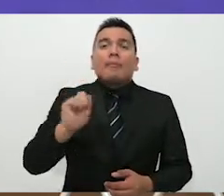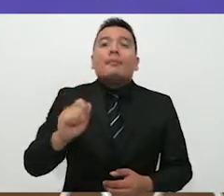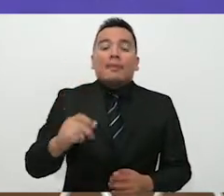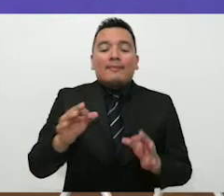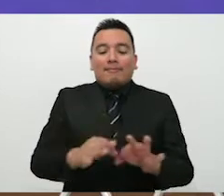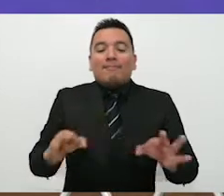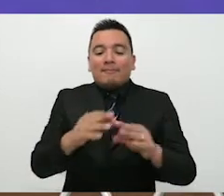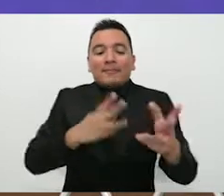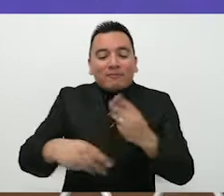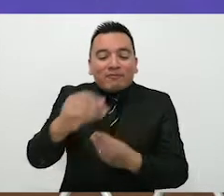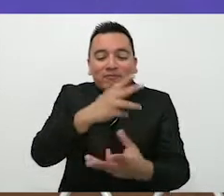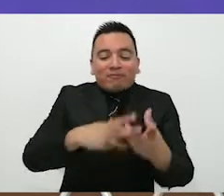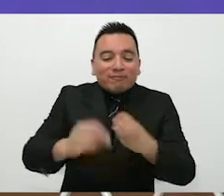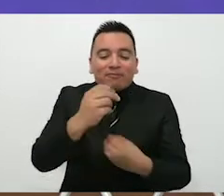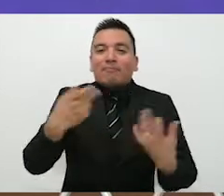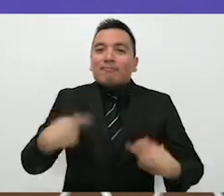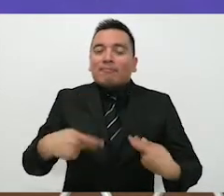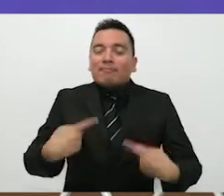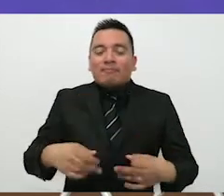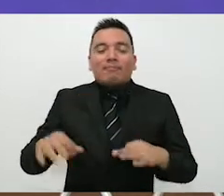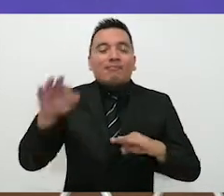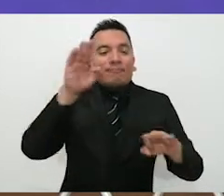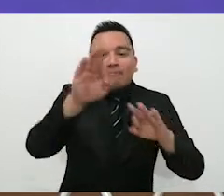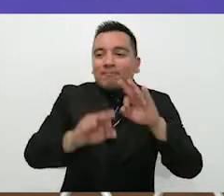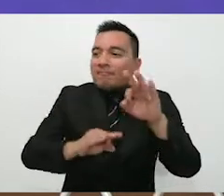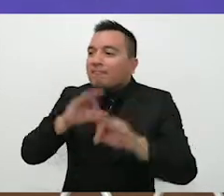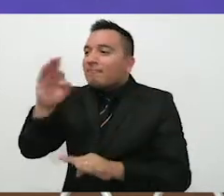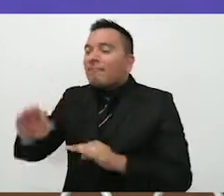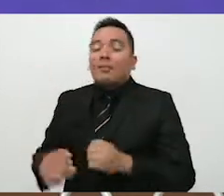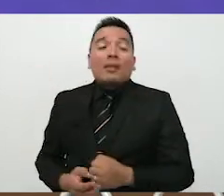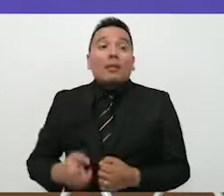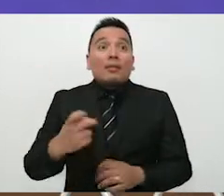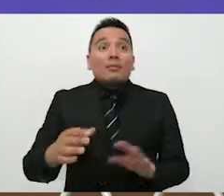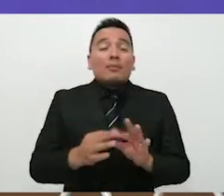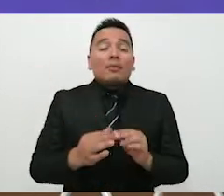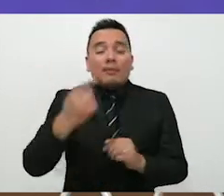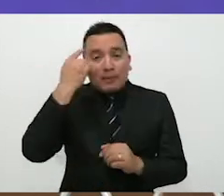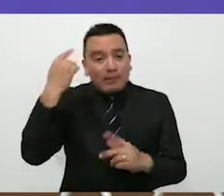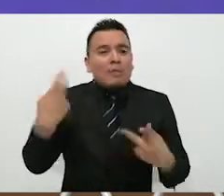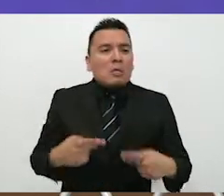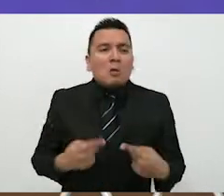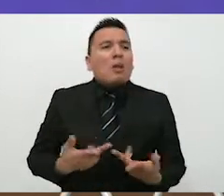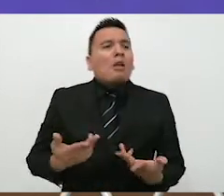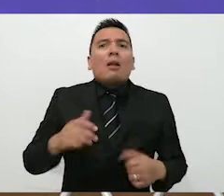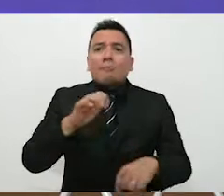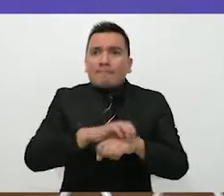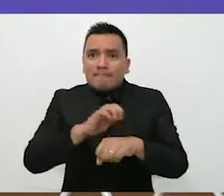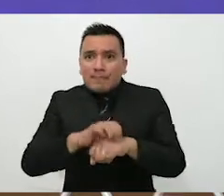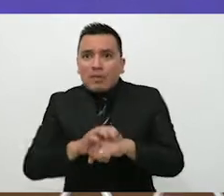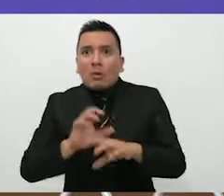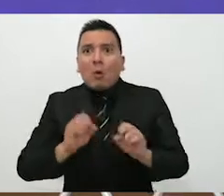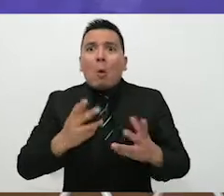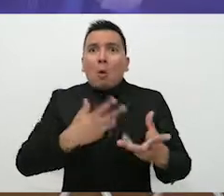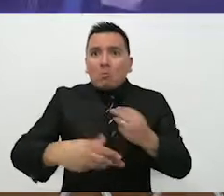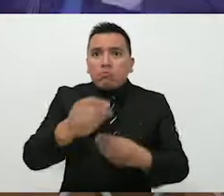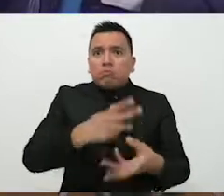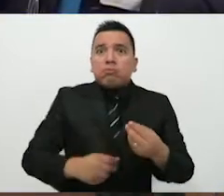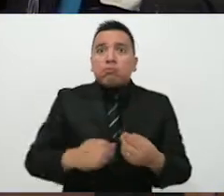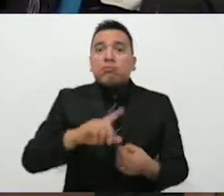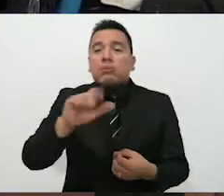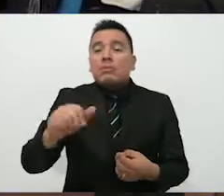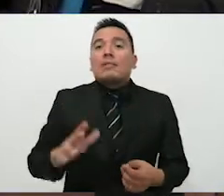formar a los seres humanos para que puedan tener buenas relaciones sociales y con eso forjar mejores sociedades.